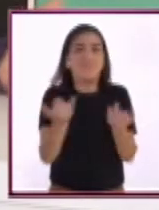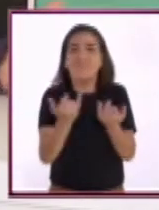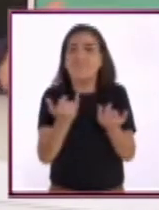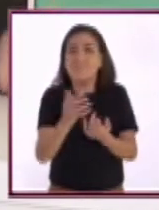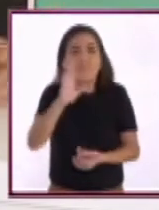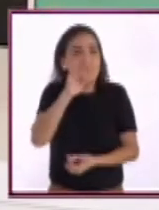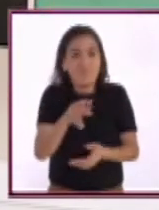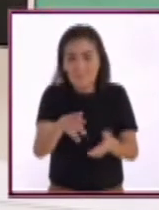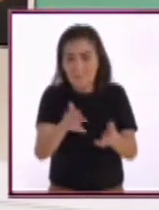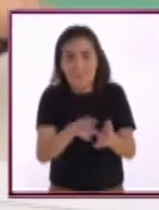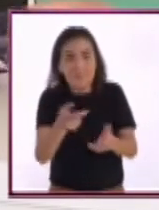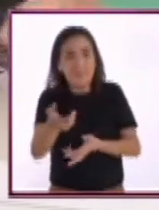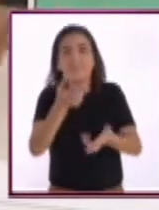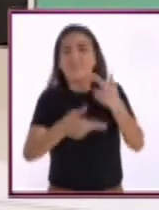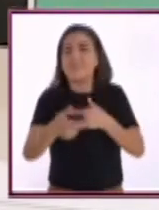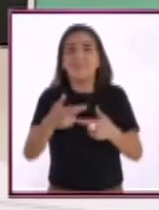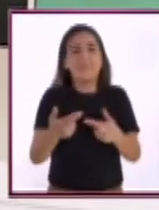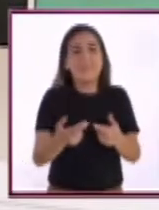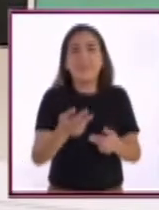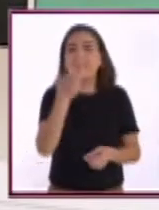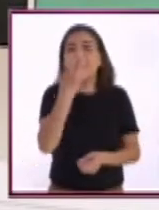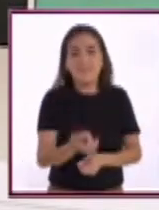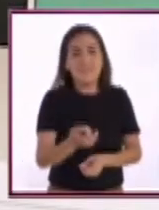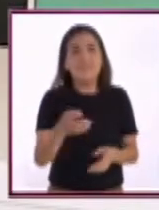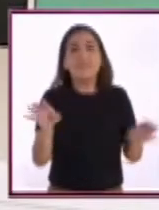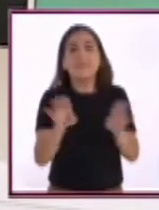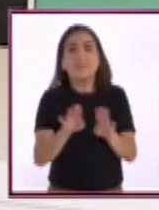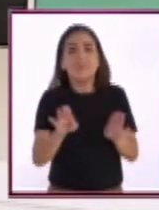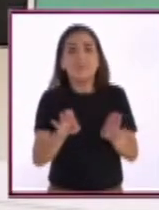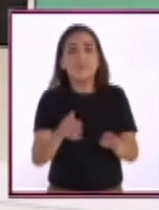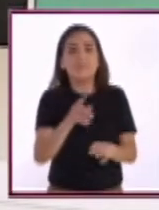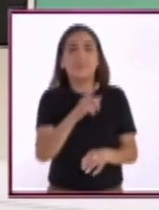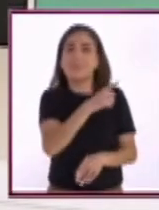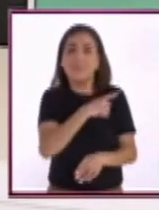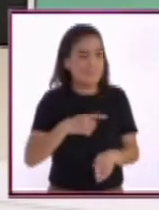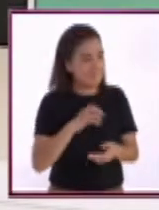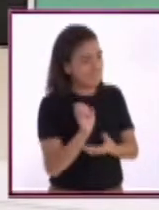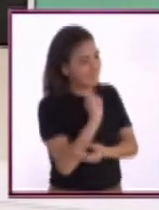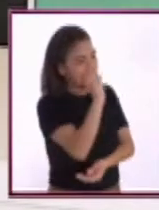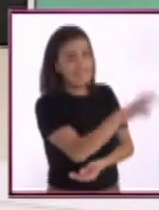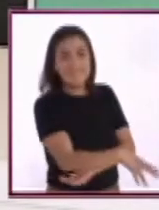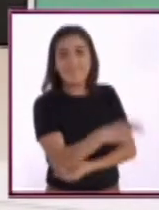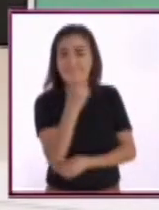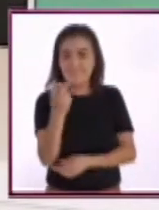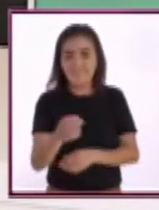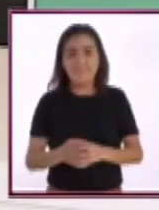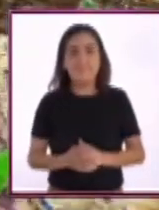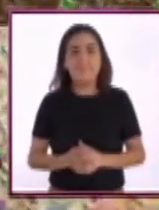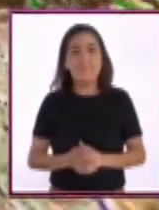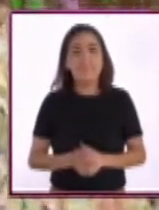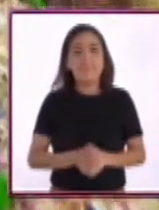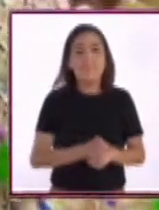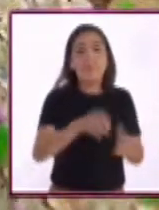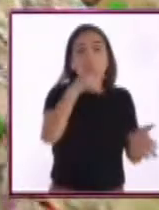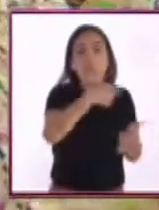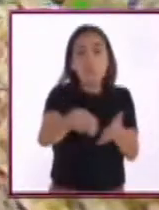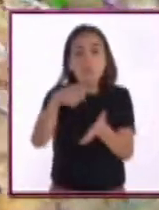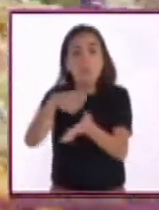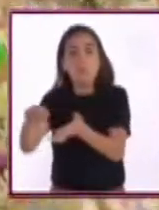son muy difíciles de reciclar. Entonces, si no los puedes reciclar, pues no deben de estar, no se deben de producir desde un inicio, ¿no?